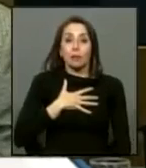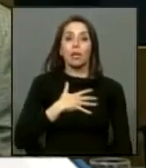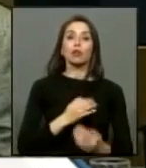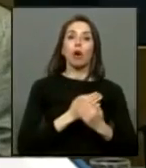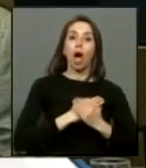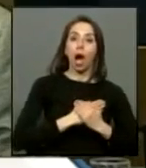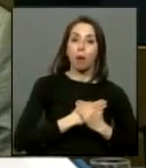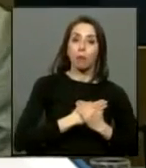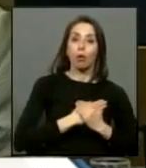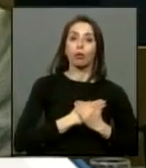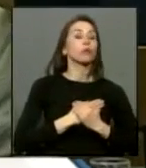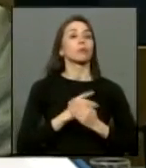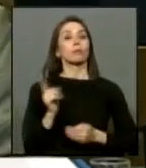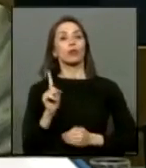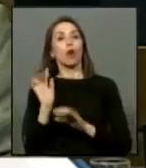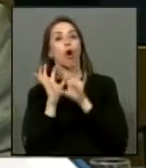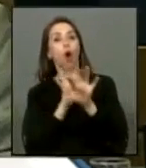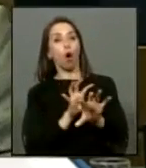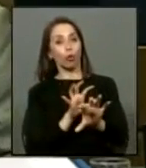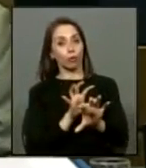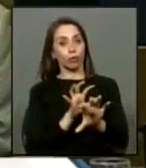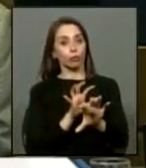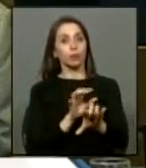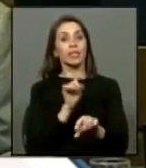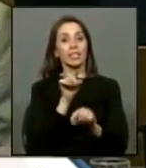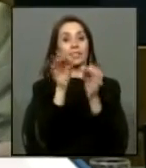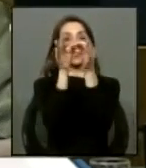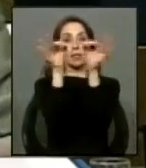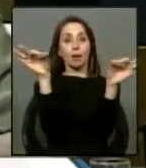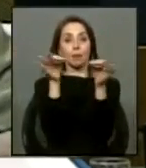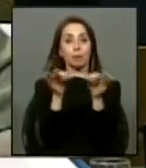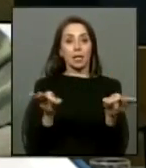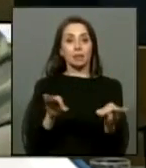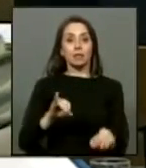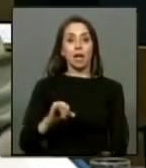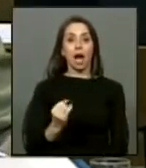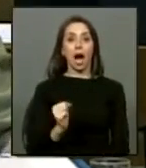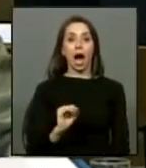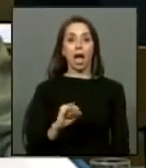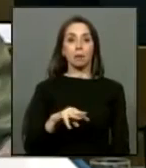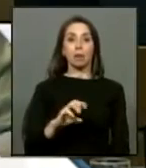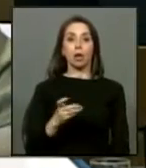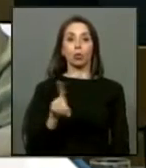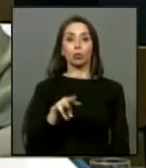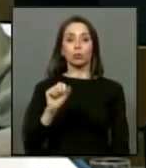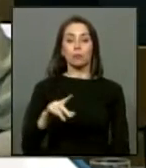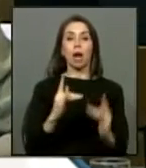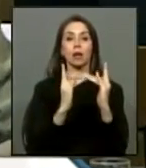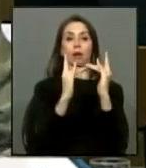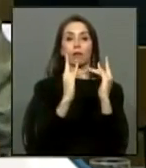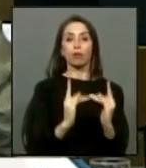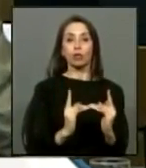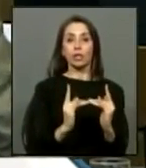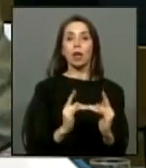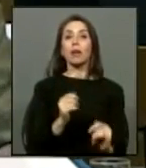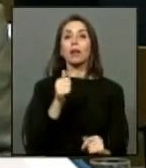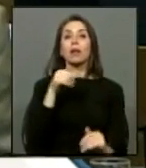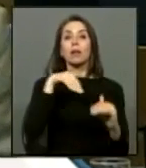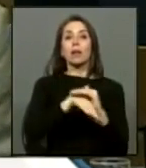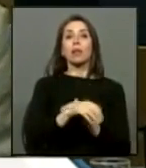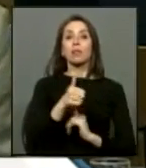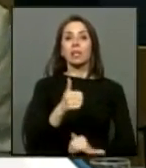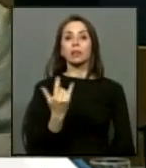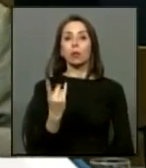de amor y no de odio esas son las palabras de Jaime Guzmán en el funeral del dirigente de Udi Simón